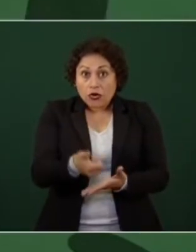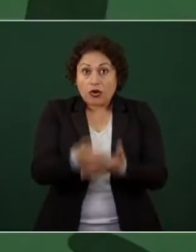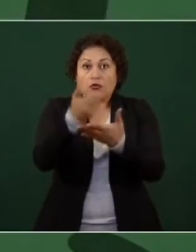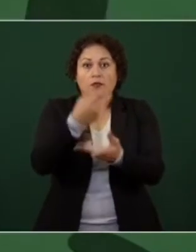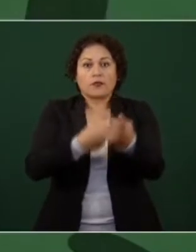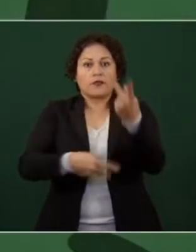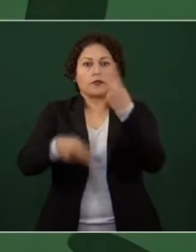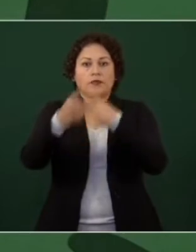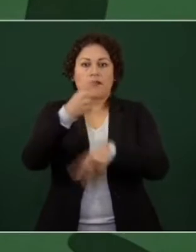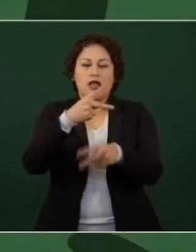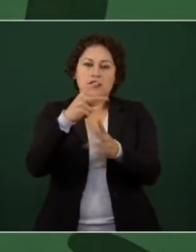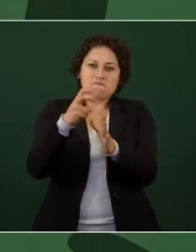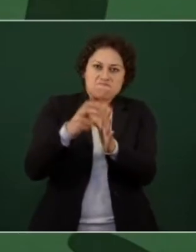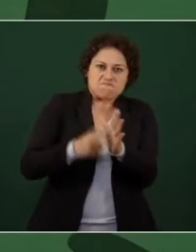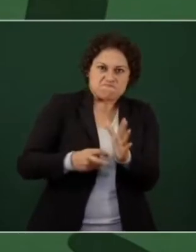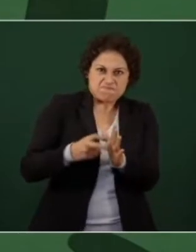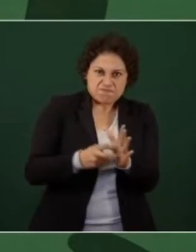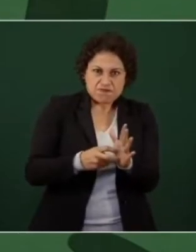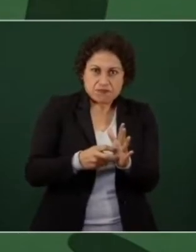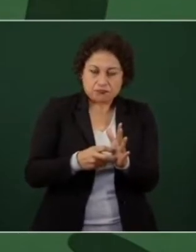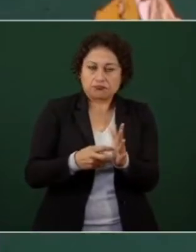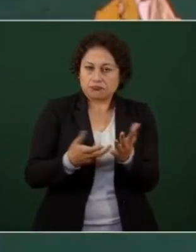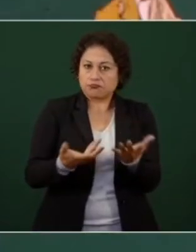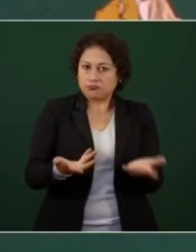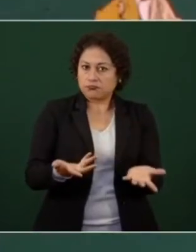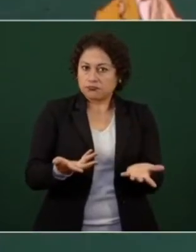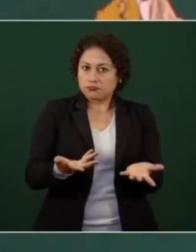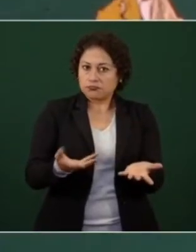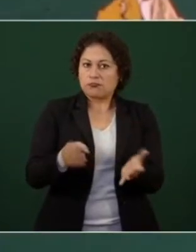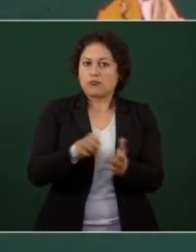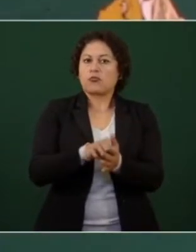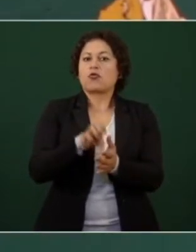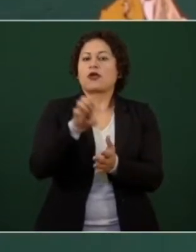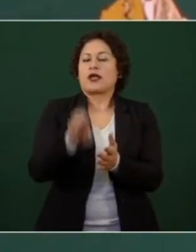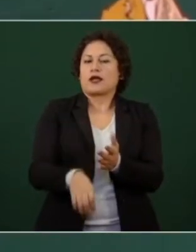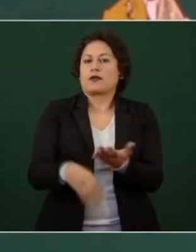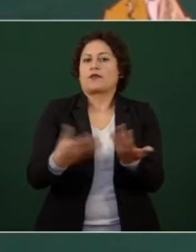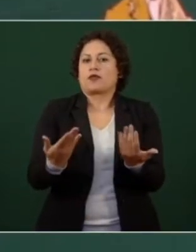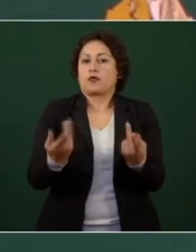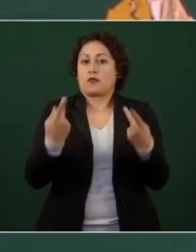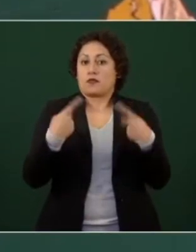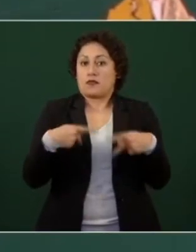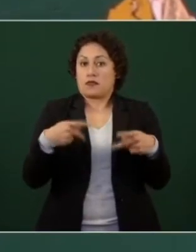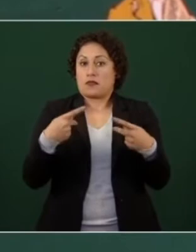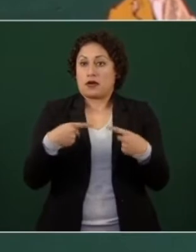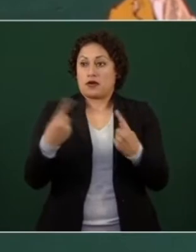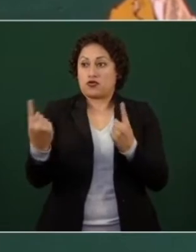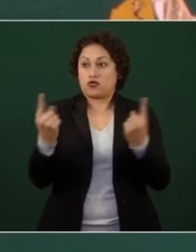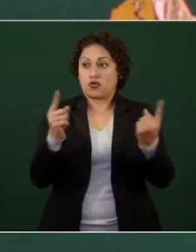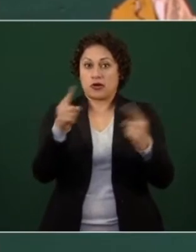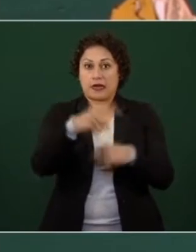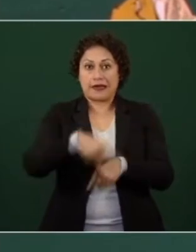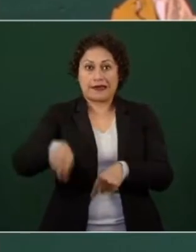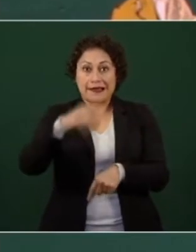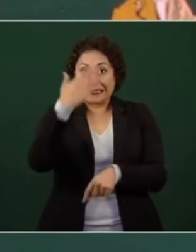para que los que cooperen con información